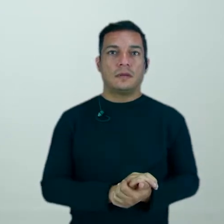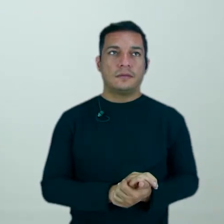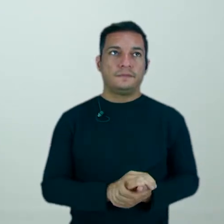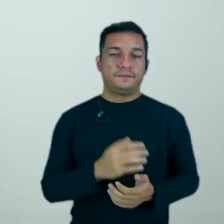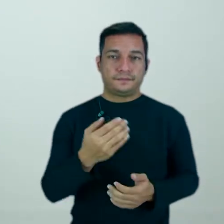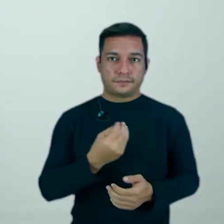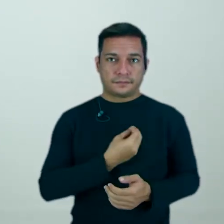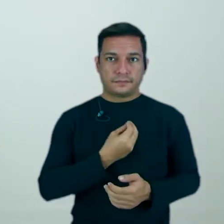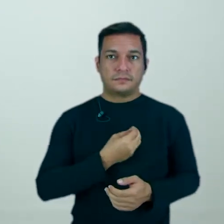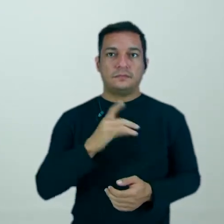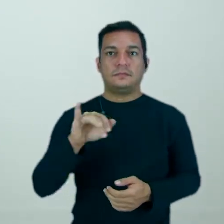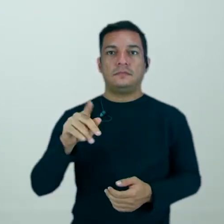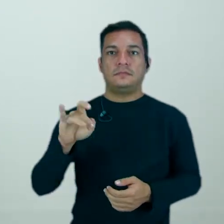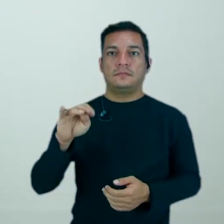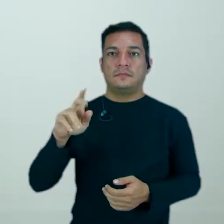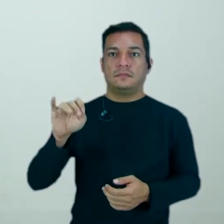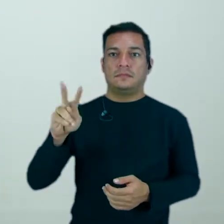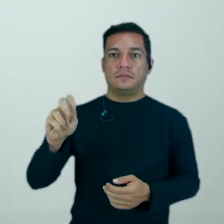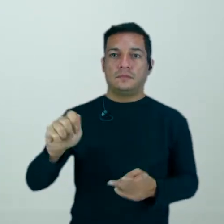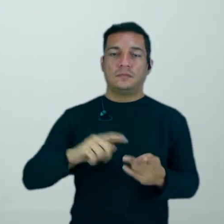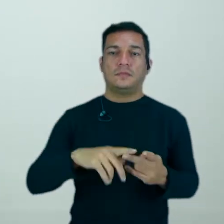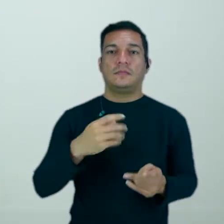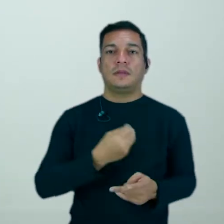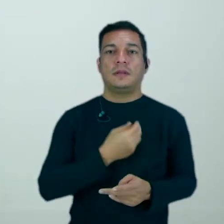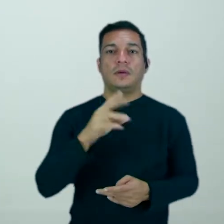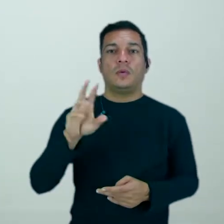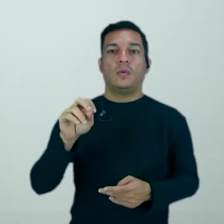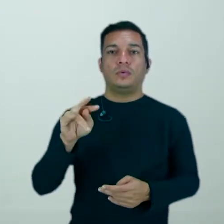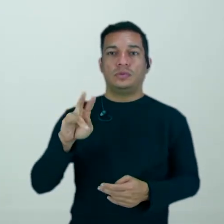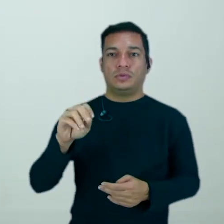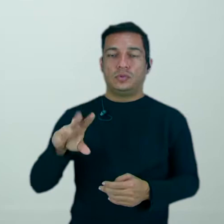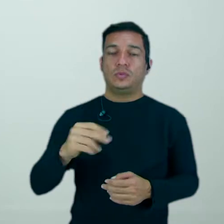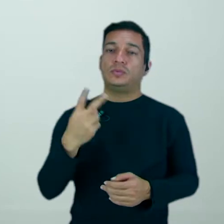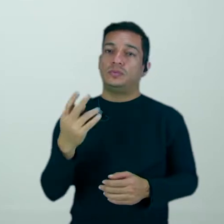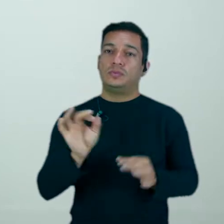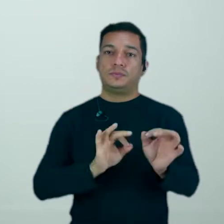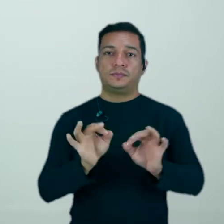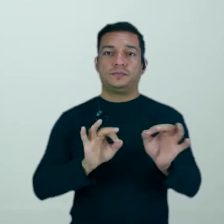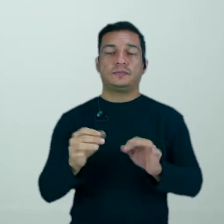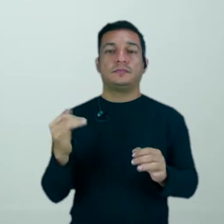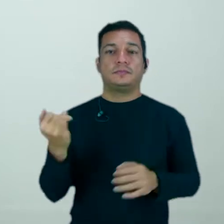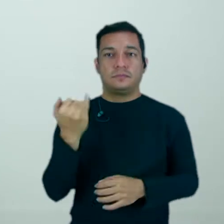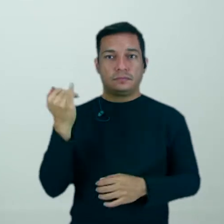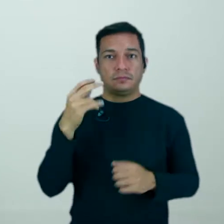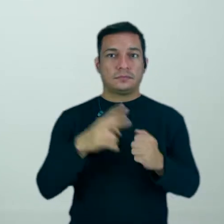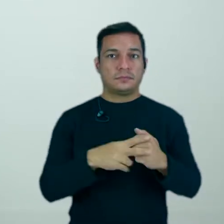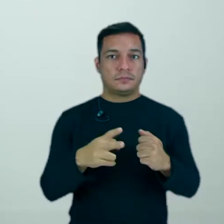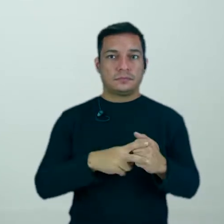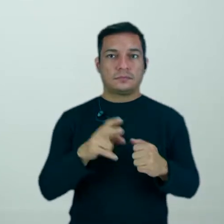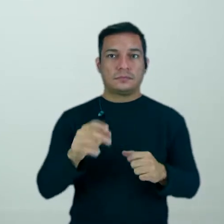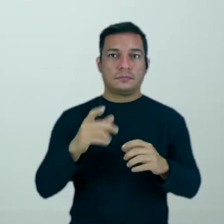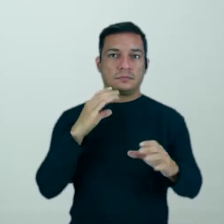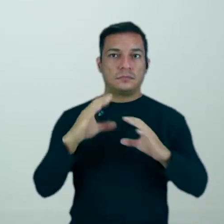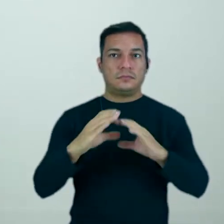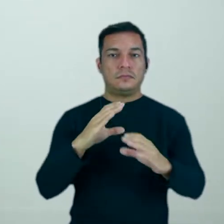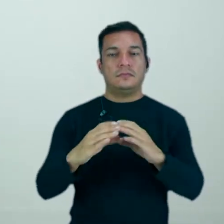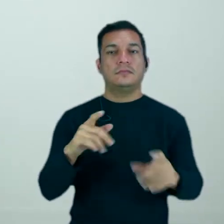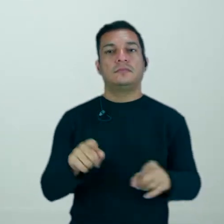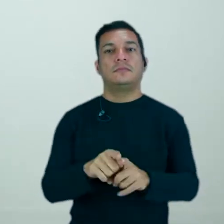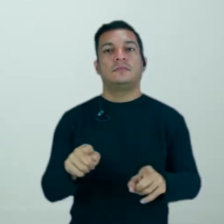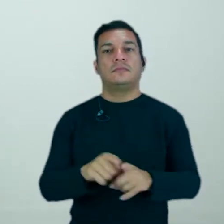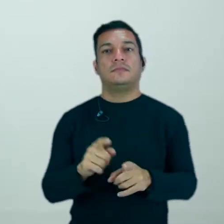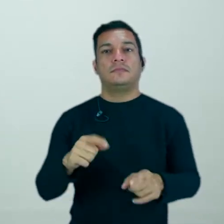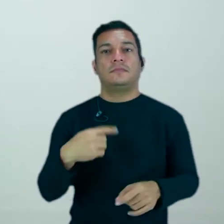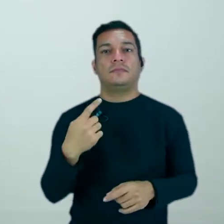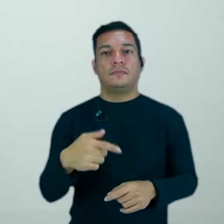indicativo y el presente continuo. Son dos estructuras verbales muy importantes en la competencia comunicativa y también